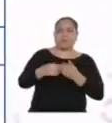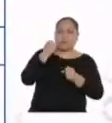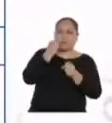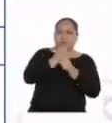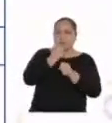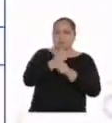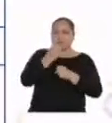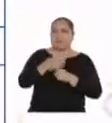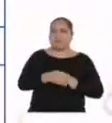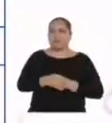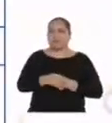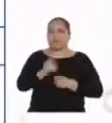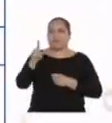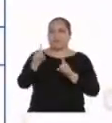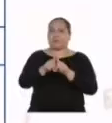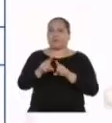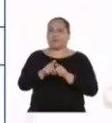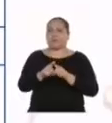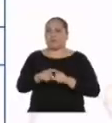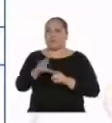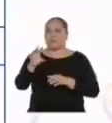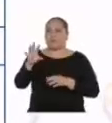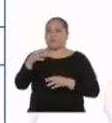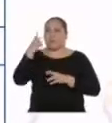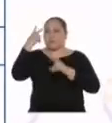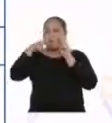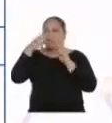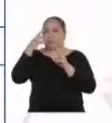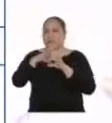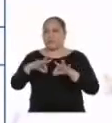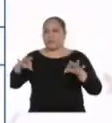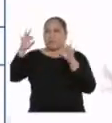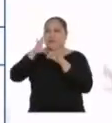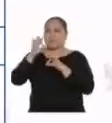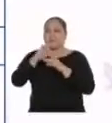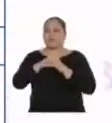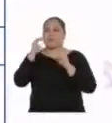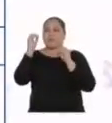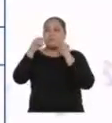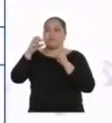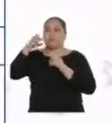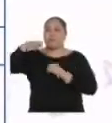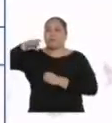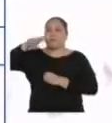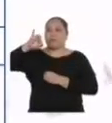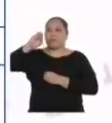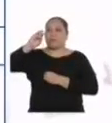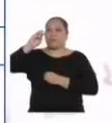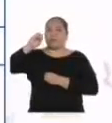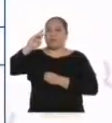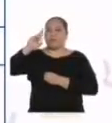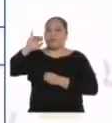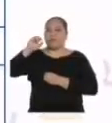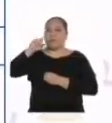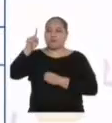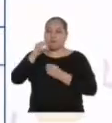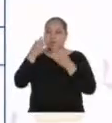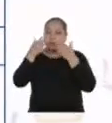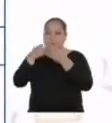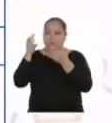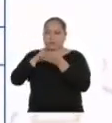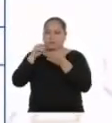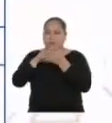productivo. Así como el dos, de reconocer la importancia de priorizar la satisfacción de esas